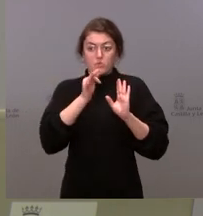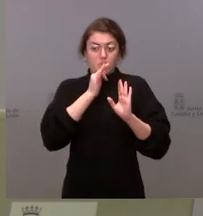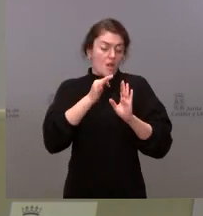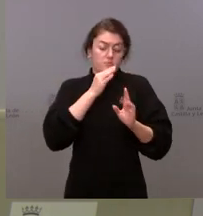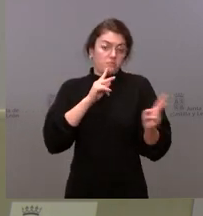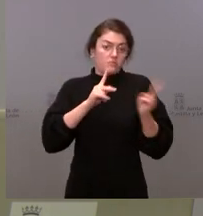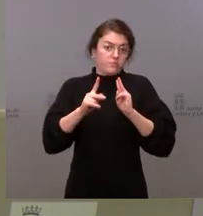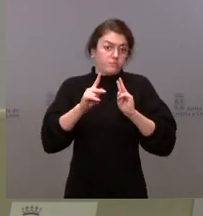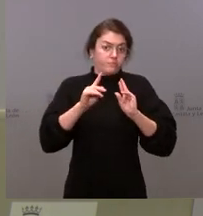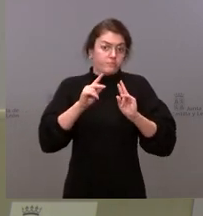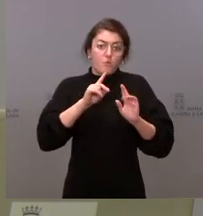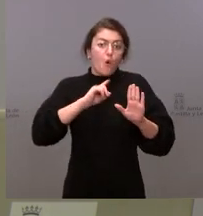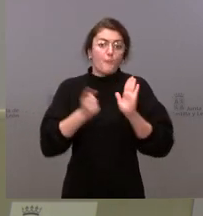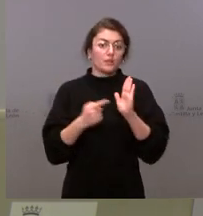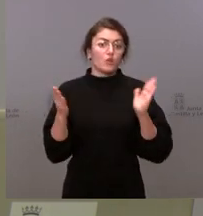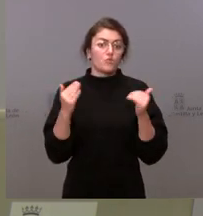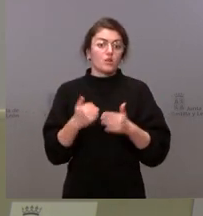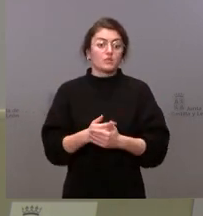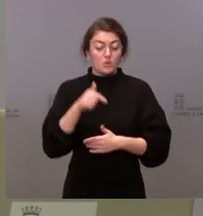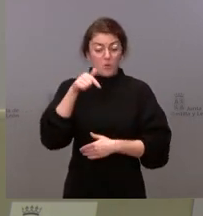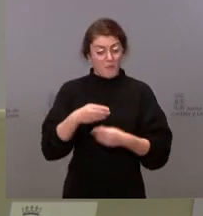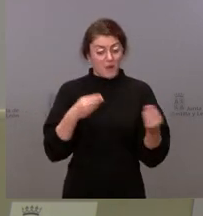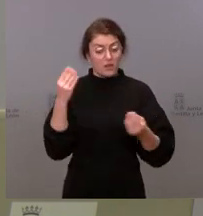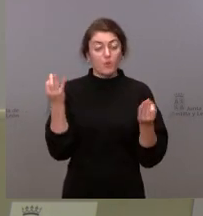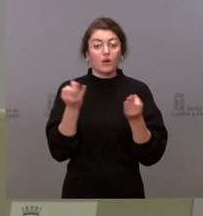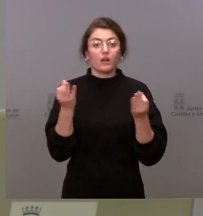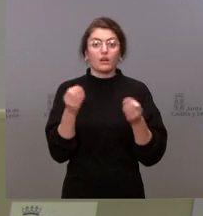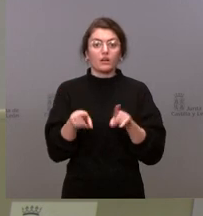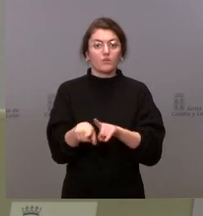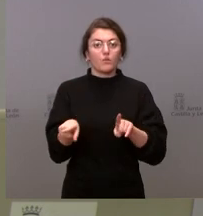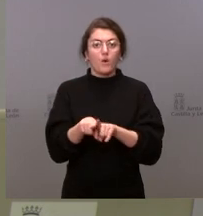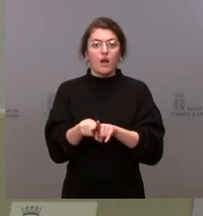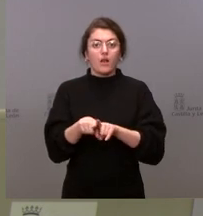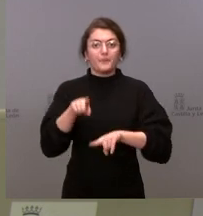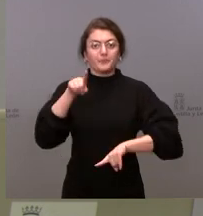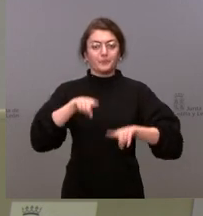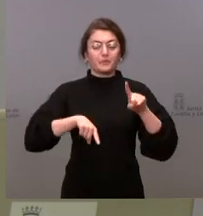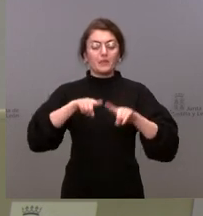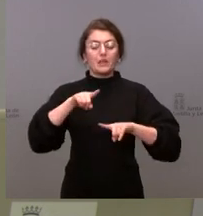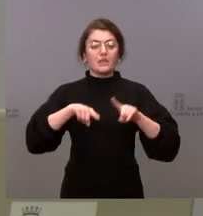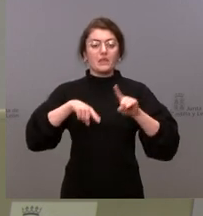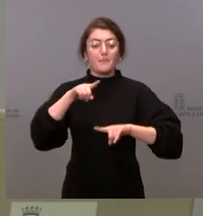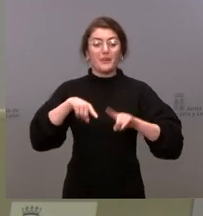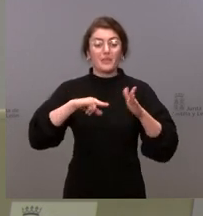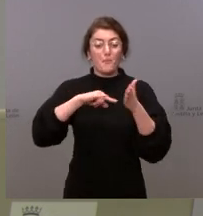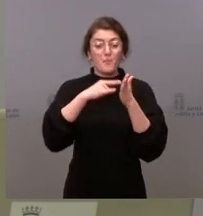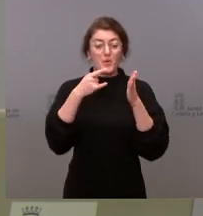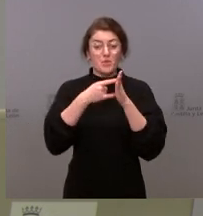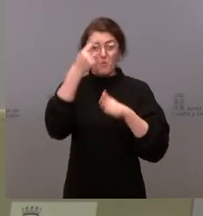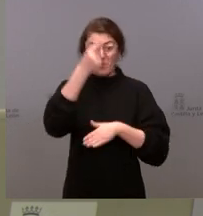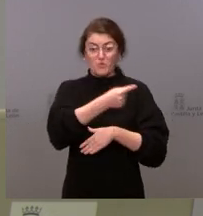planteamos tiene mucho que ver también con el escenario de partida que el proyecto de presupuestos para el año